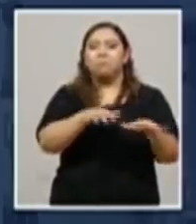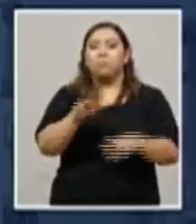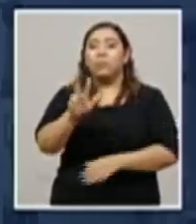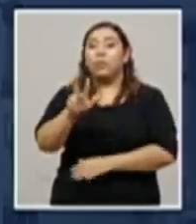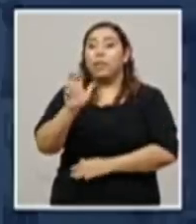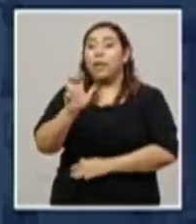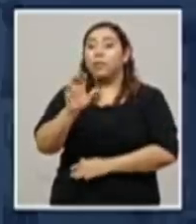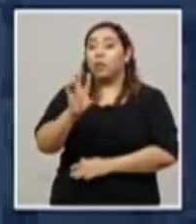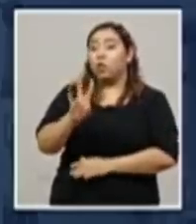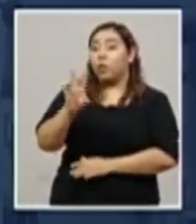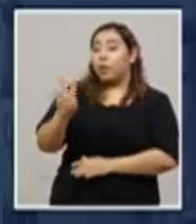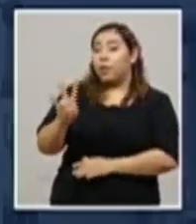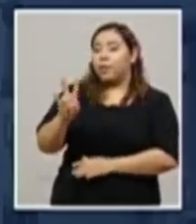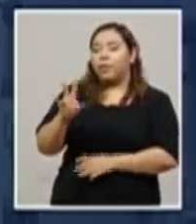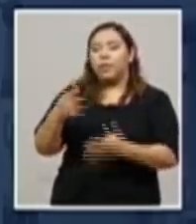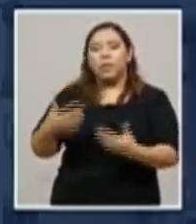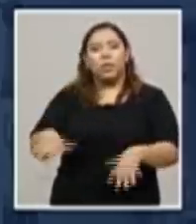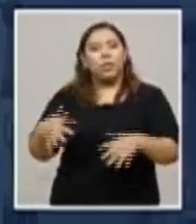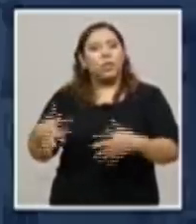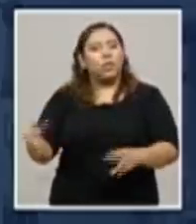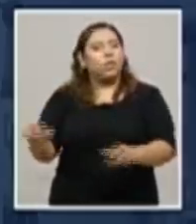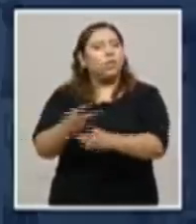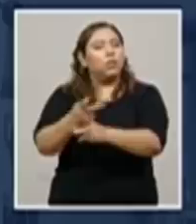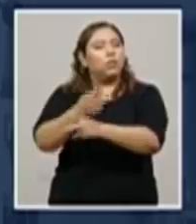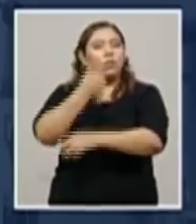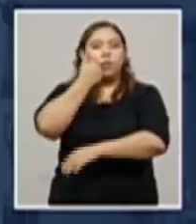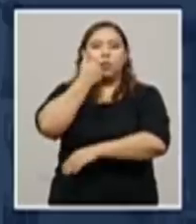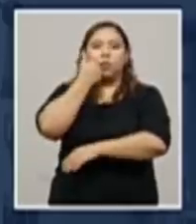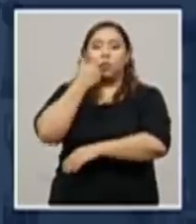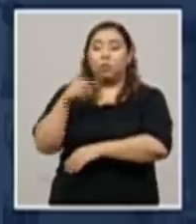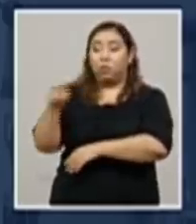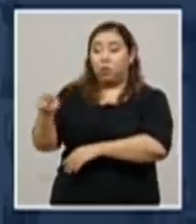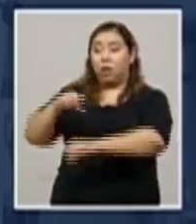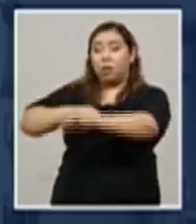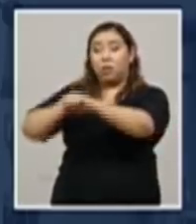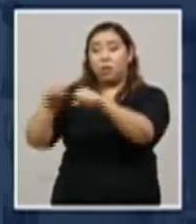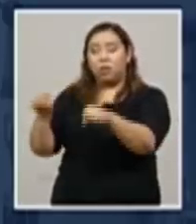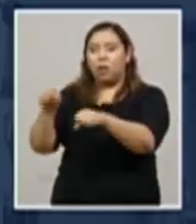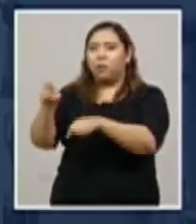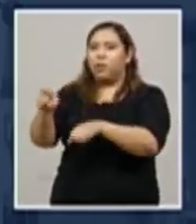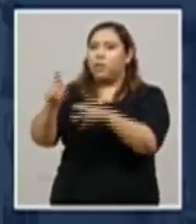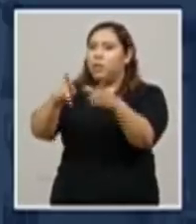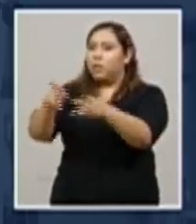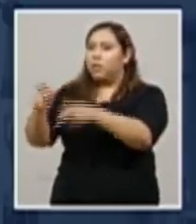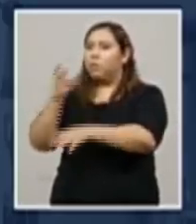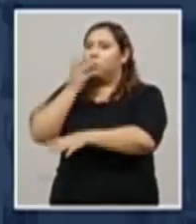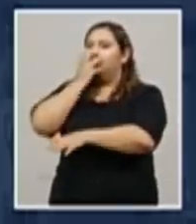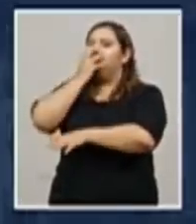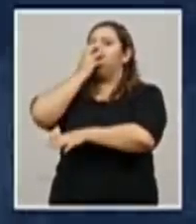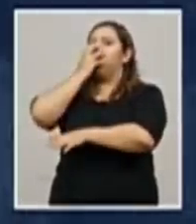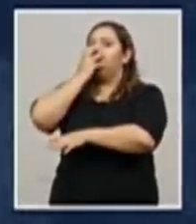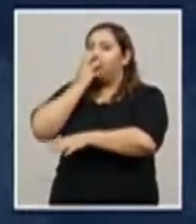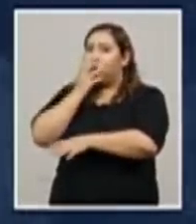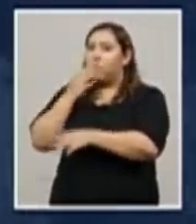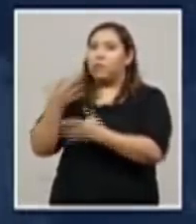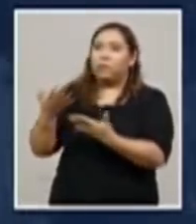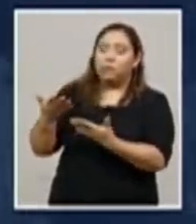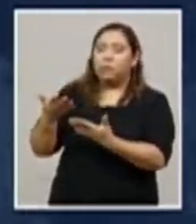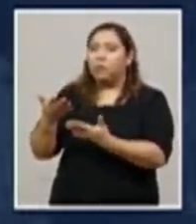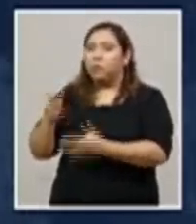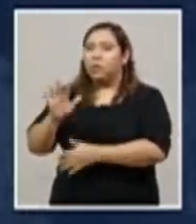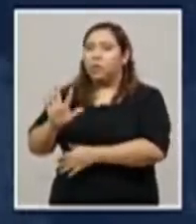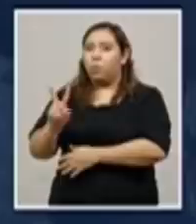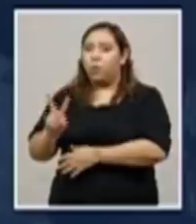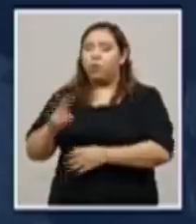377 en condiciones graves. Y en la unidad de cuidados intensivos tenemos 52 pacientes, sumando así